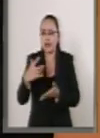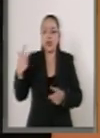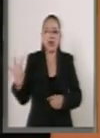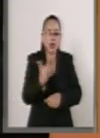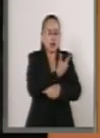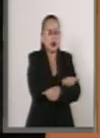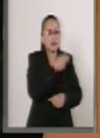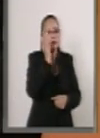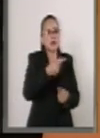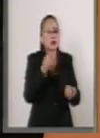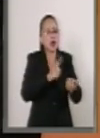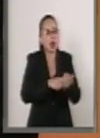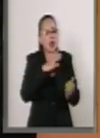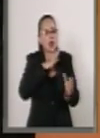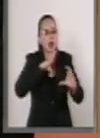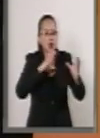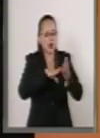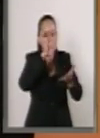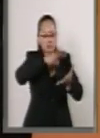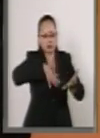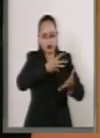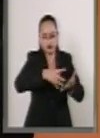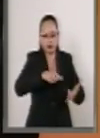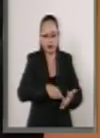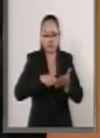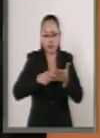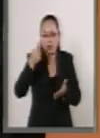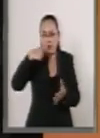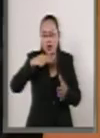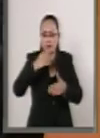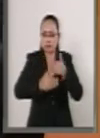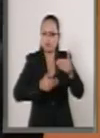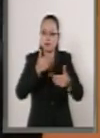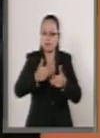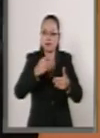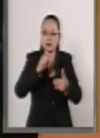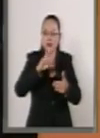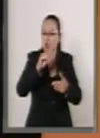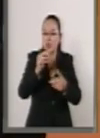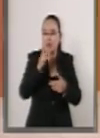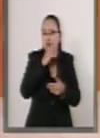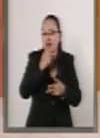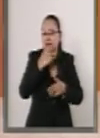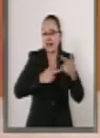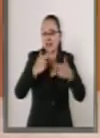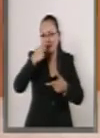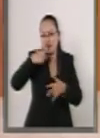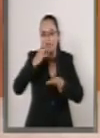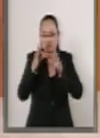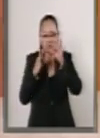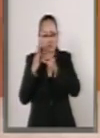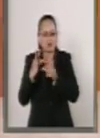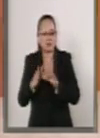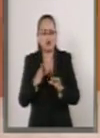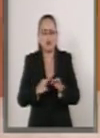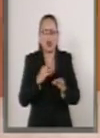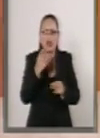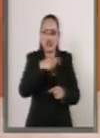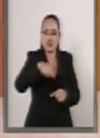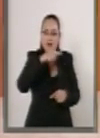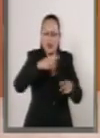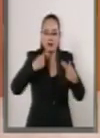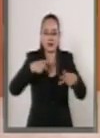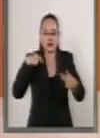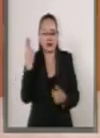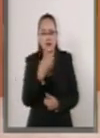incluidas en el esquema de vacunación de manera progresiva y reversible para satisfacer las coberturas necesarias